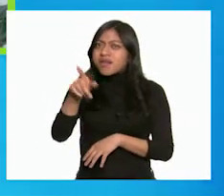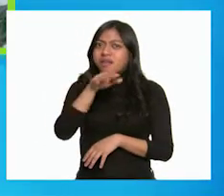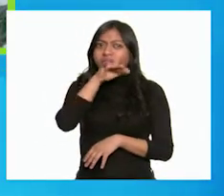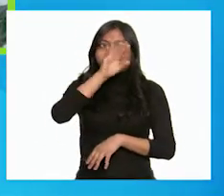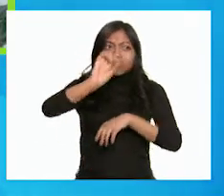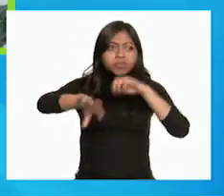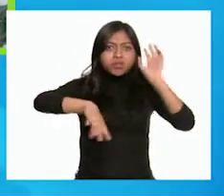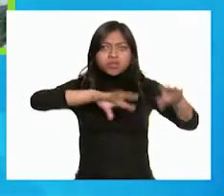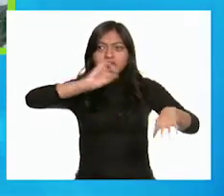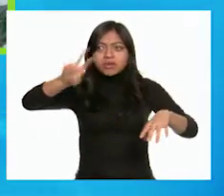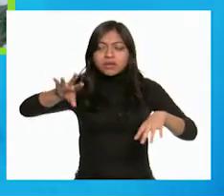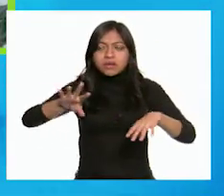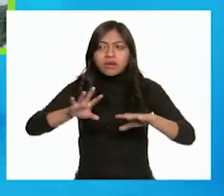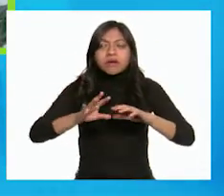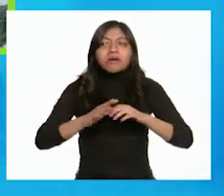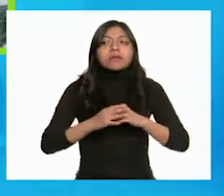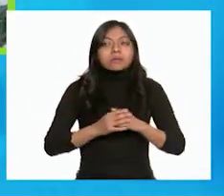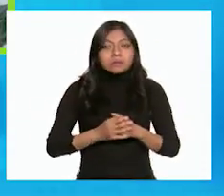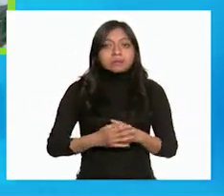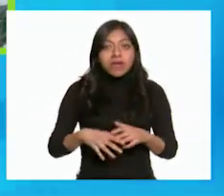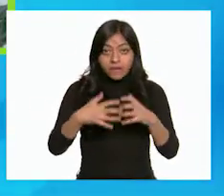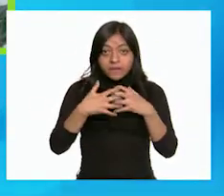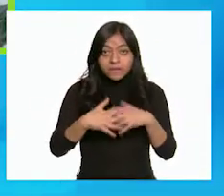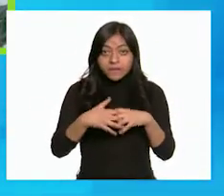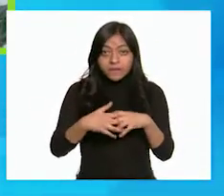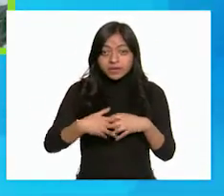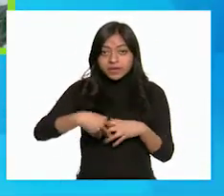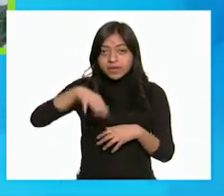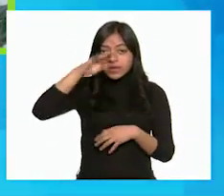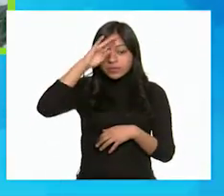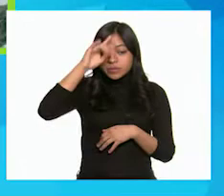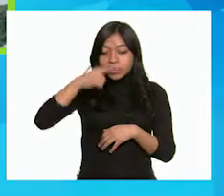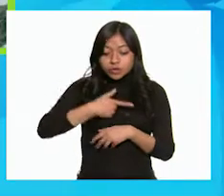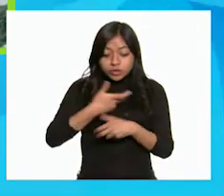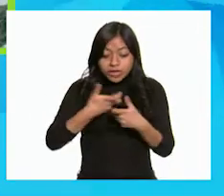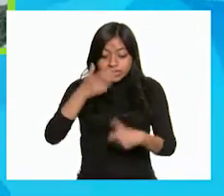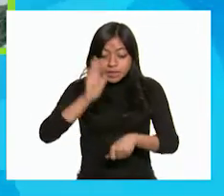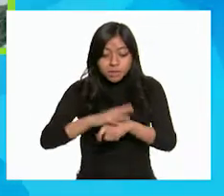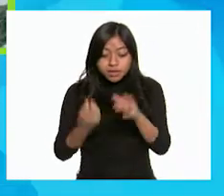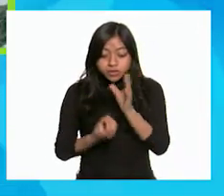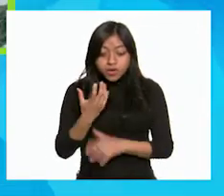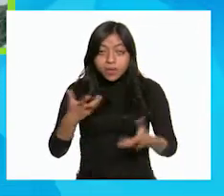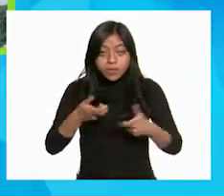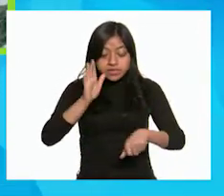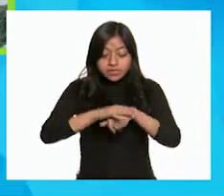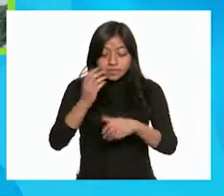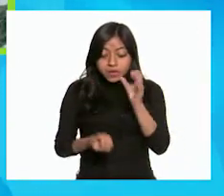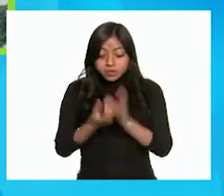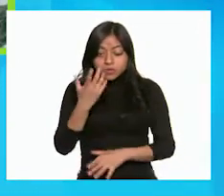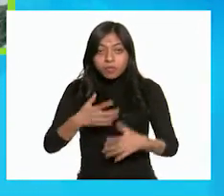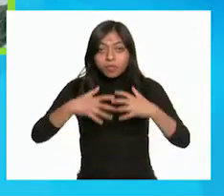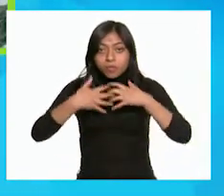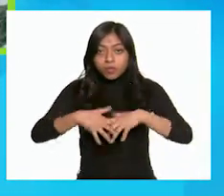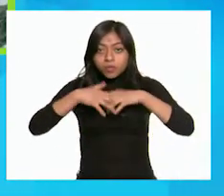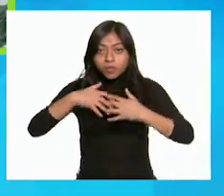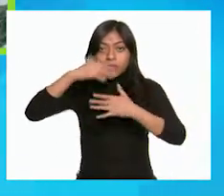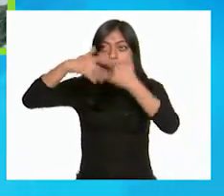ese lugar, pensó que tal vez ya no era bueno seguir haciendo cosas nuevas.